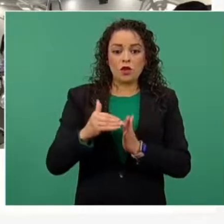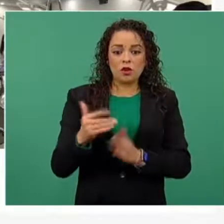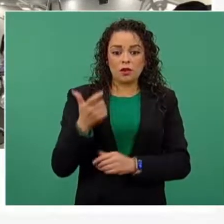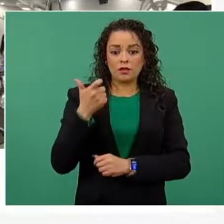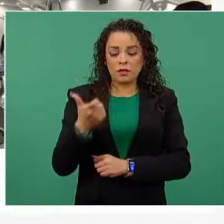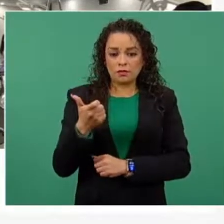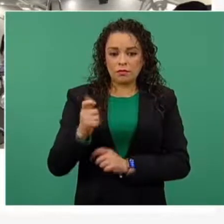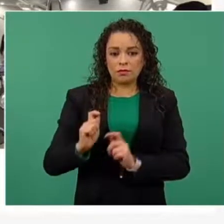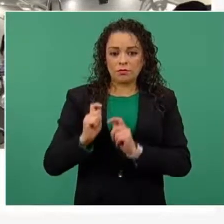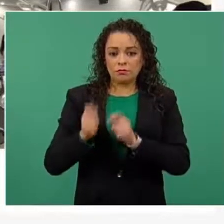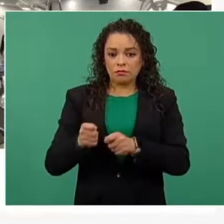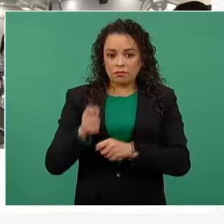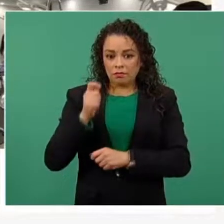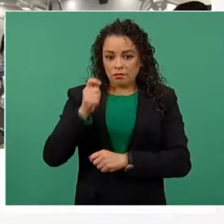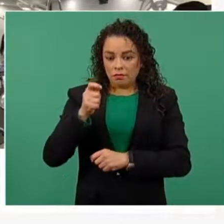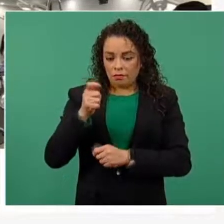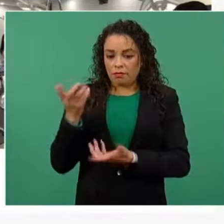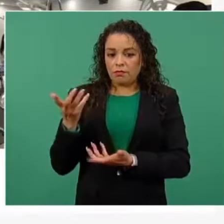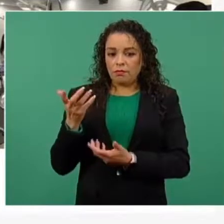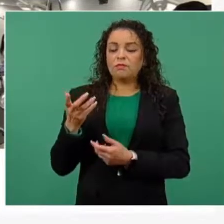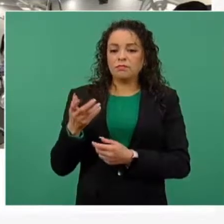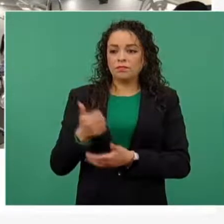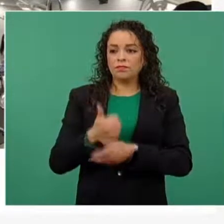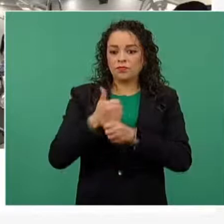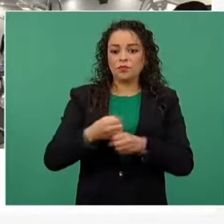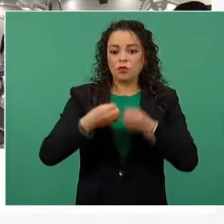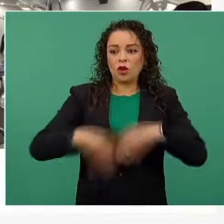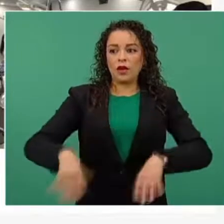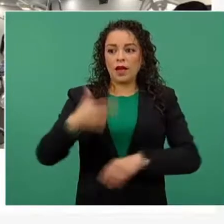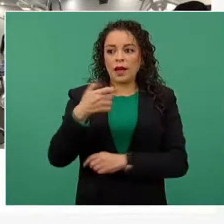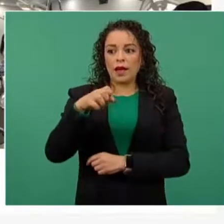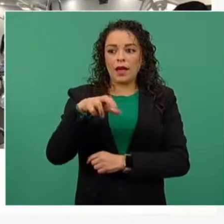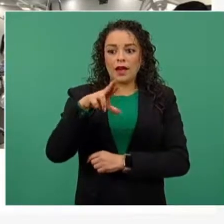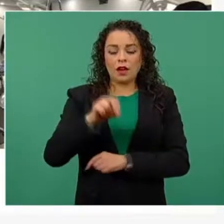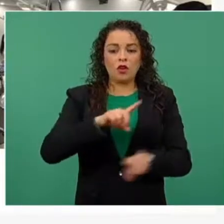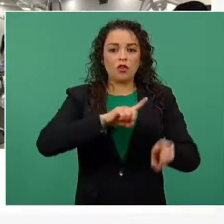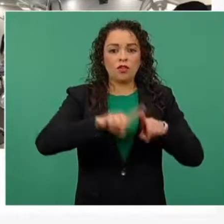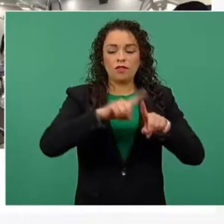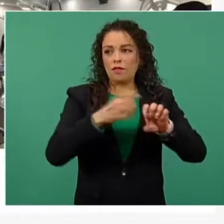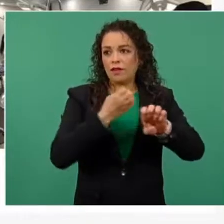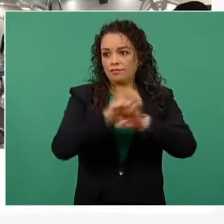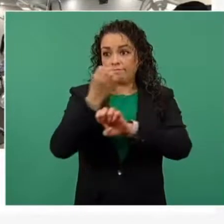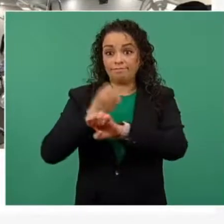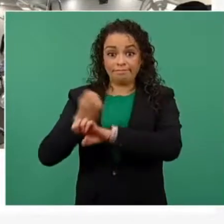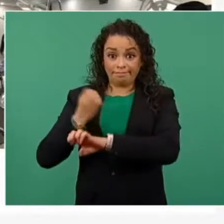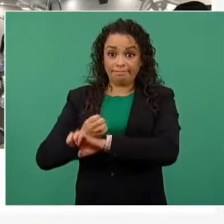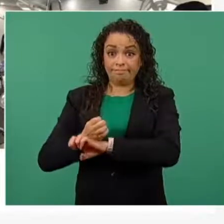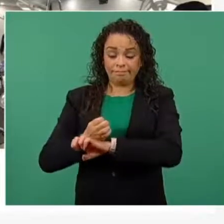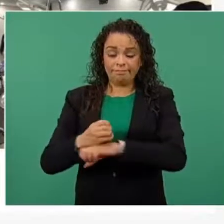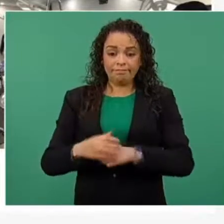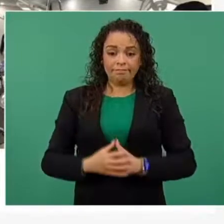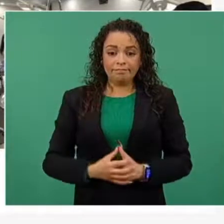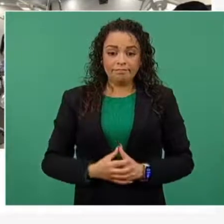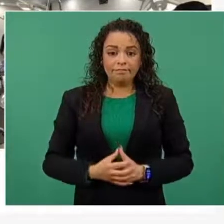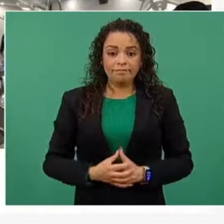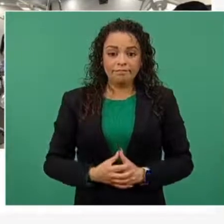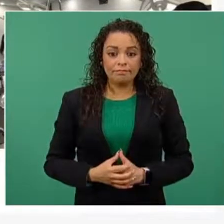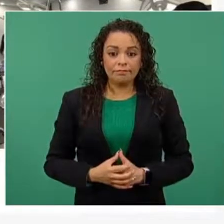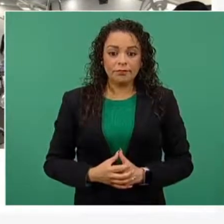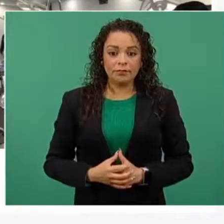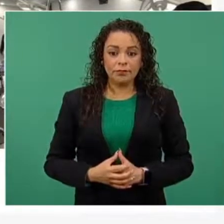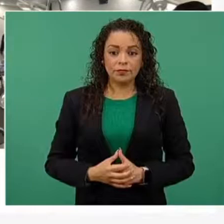todas las alertas por violencia de género que se han emitido en las distintas entidades federativas. Un tema que es muy